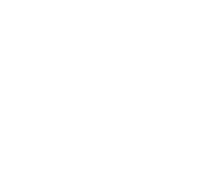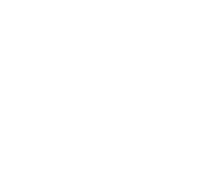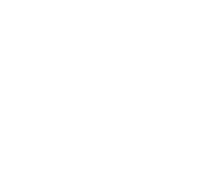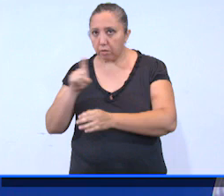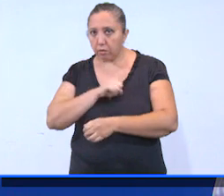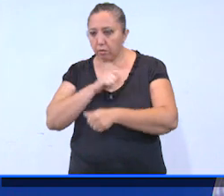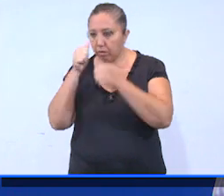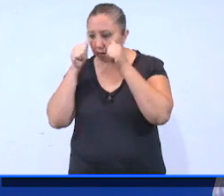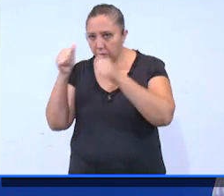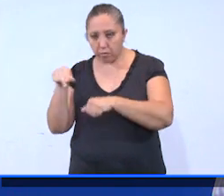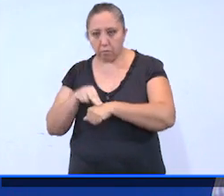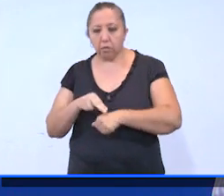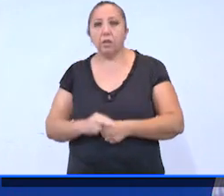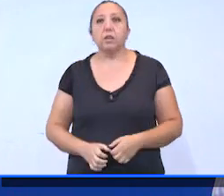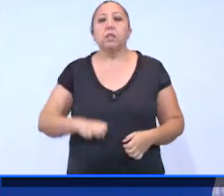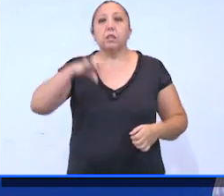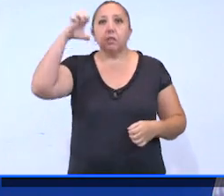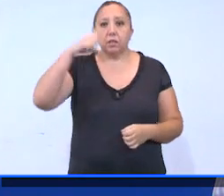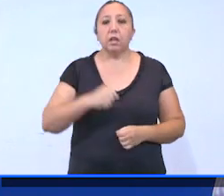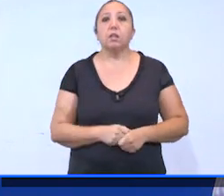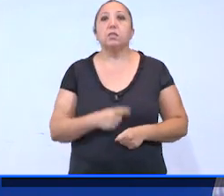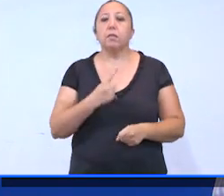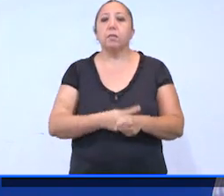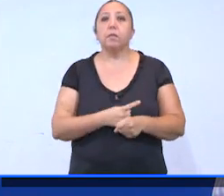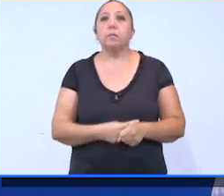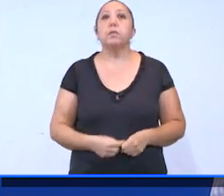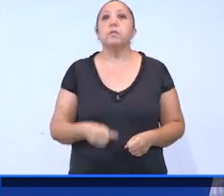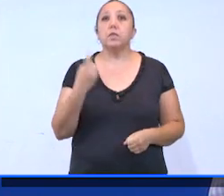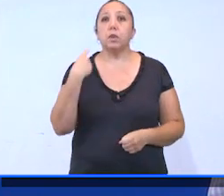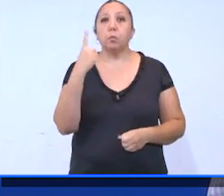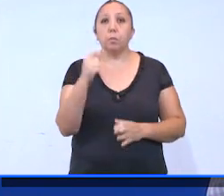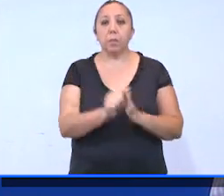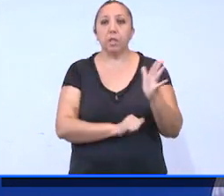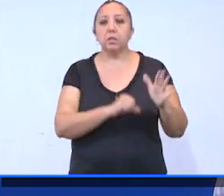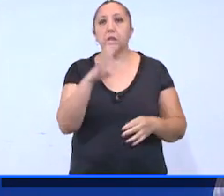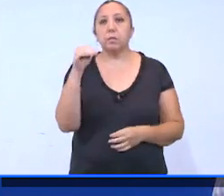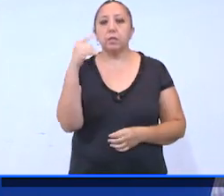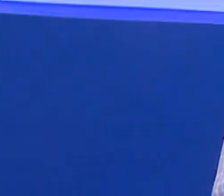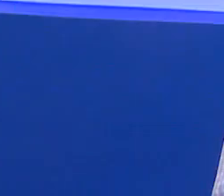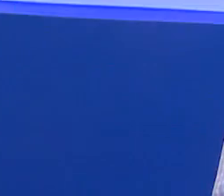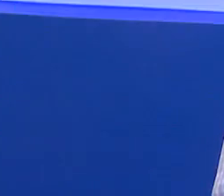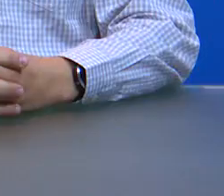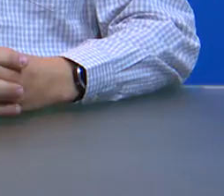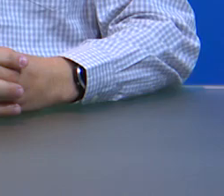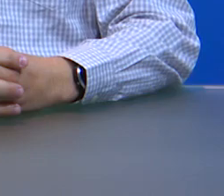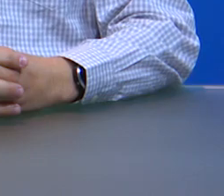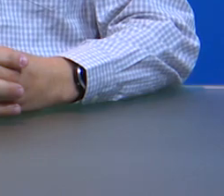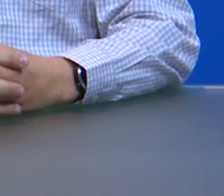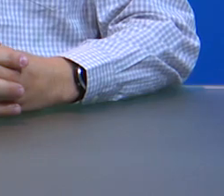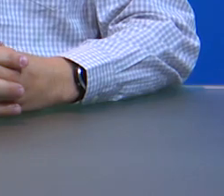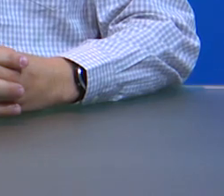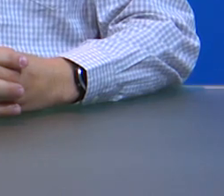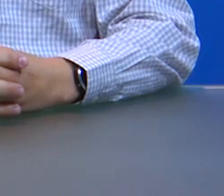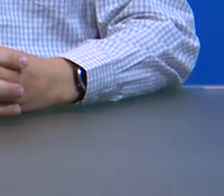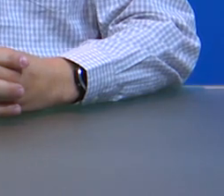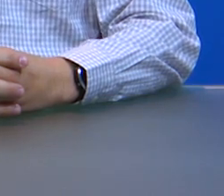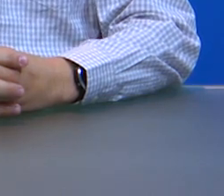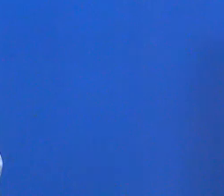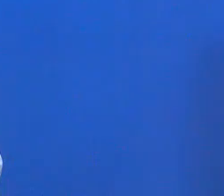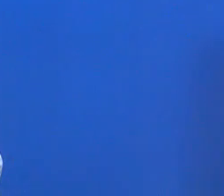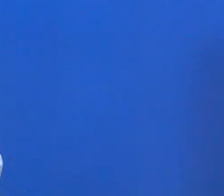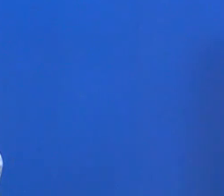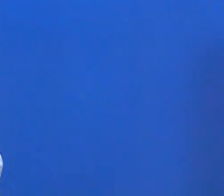aislamiento total. El rango de edad de los casos confirmados es de un mes a 97 años. Este es el reporte, doctor. Muchas gracias.